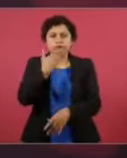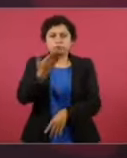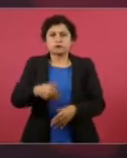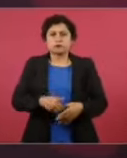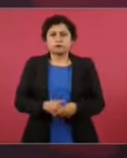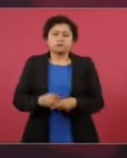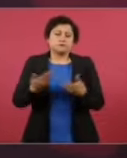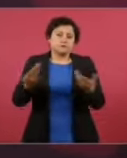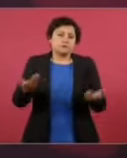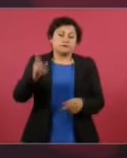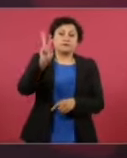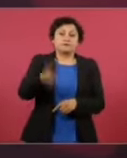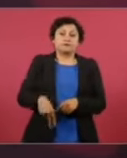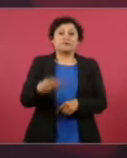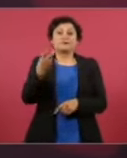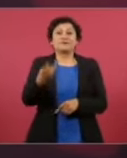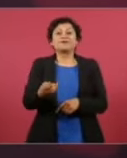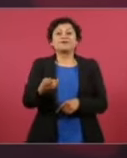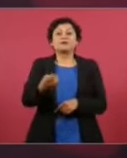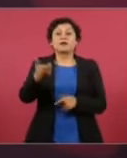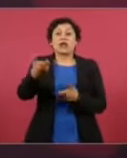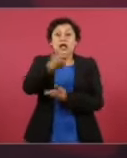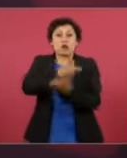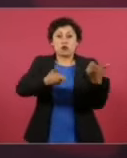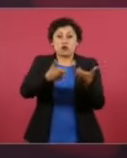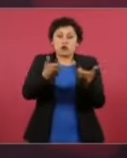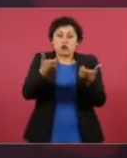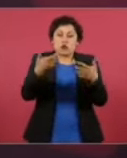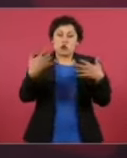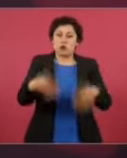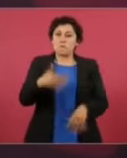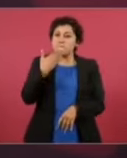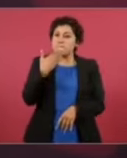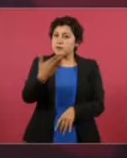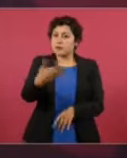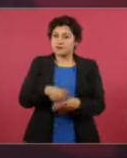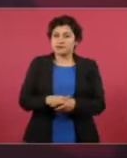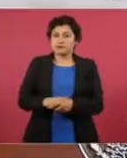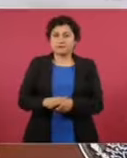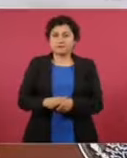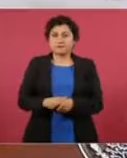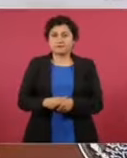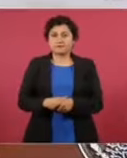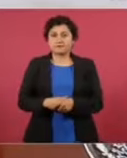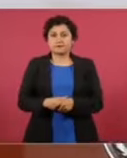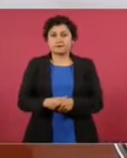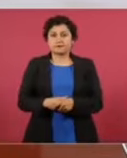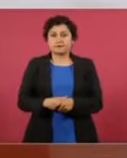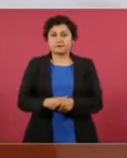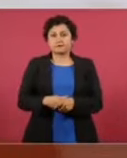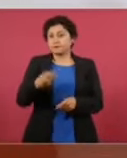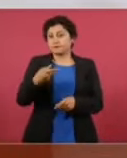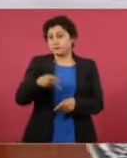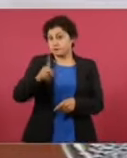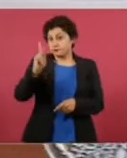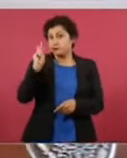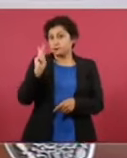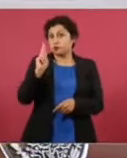Tenemos una economía fuerte, pero es un mundo